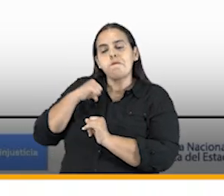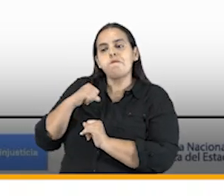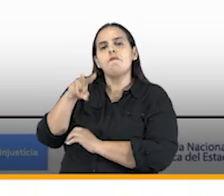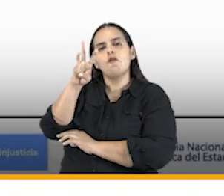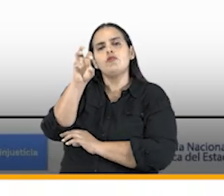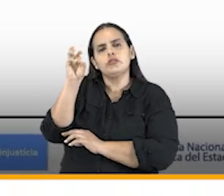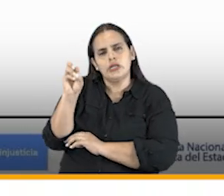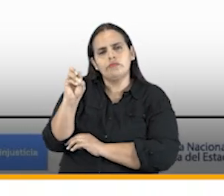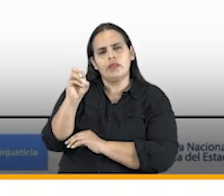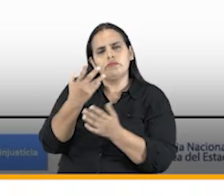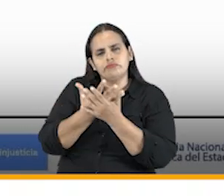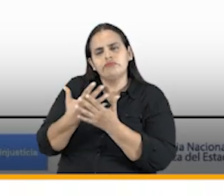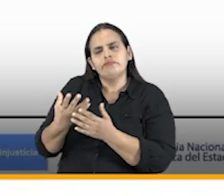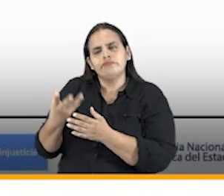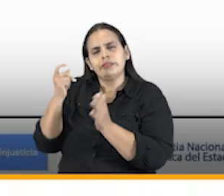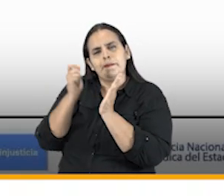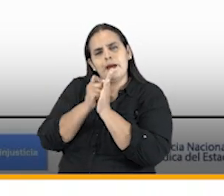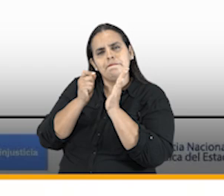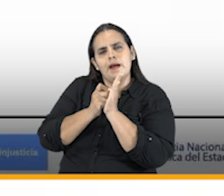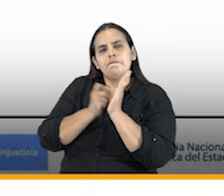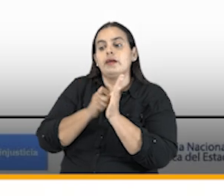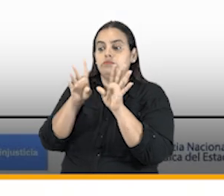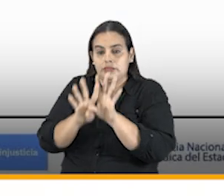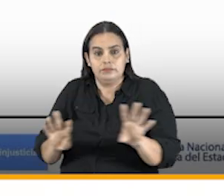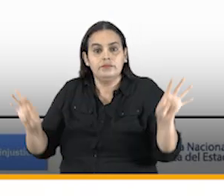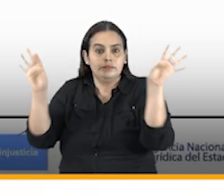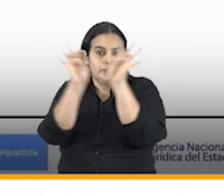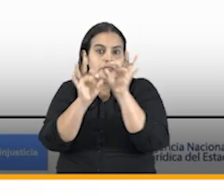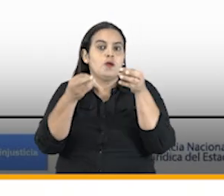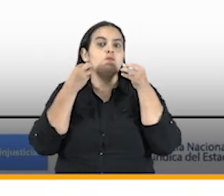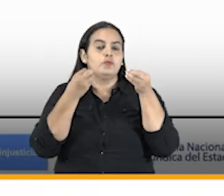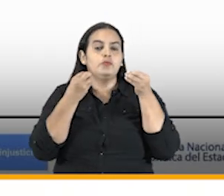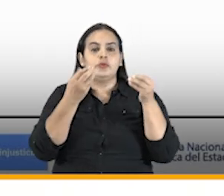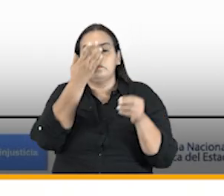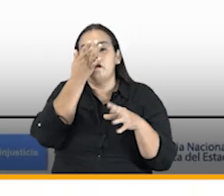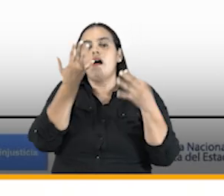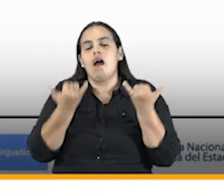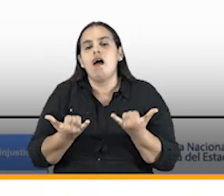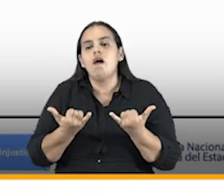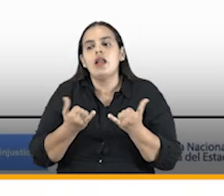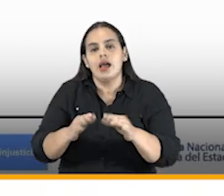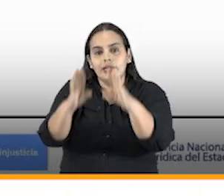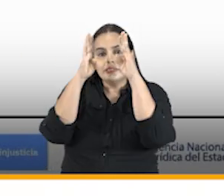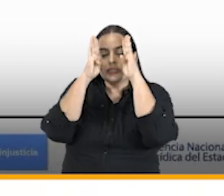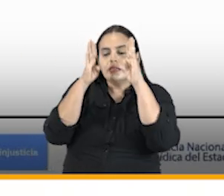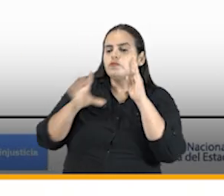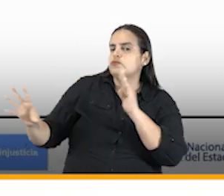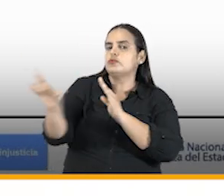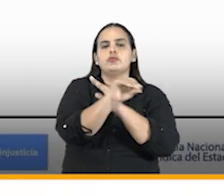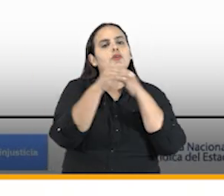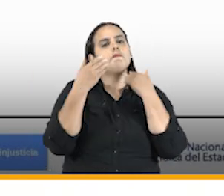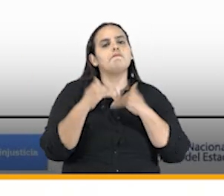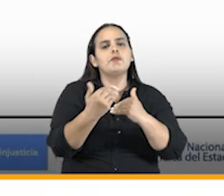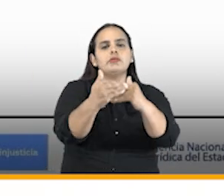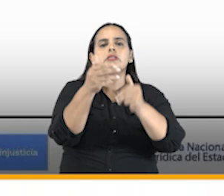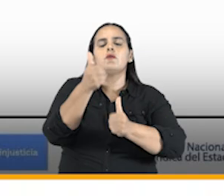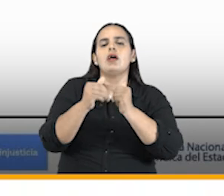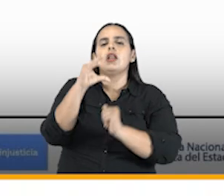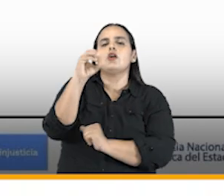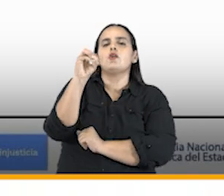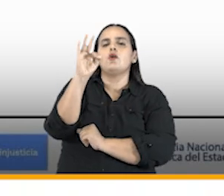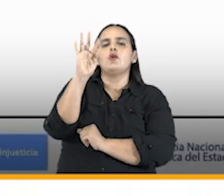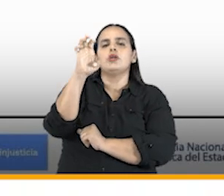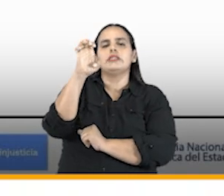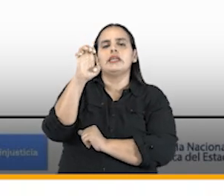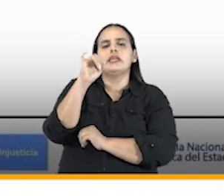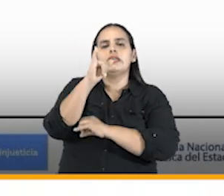que son muy importantes y obviamente atendemos todos los procesos ante la Corte Interamericana de Derechos